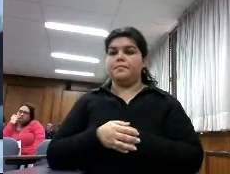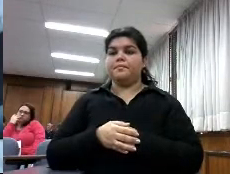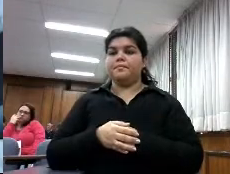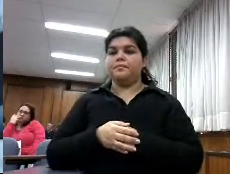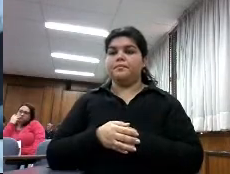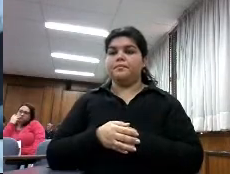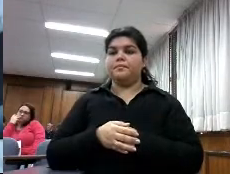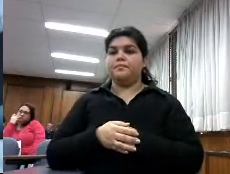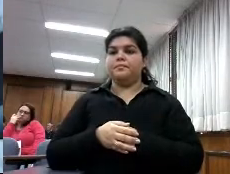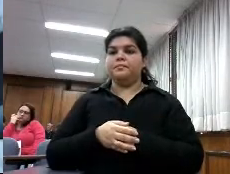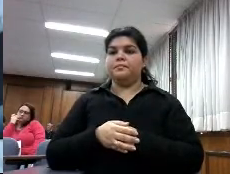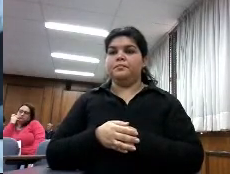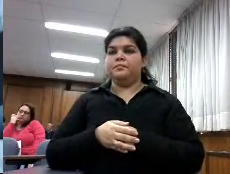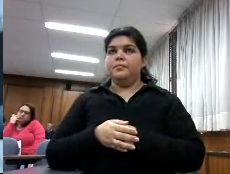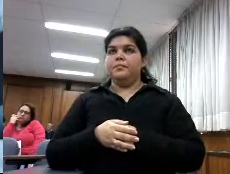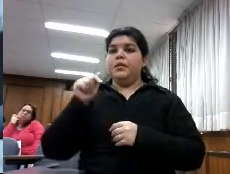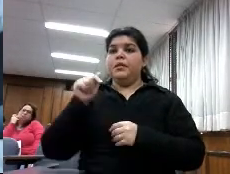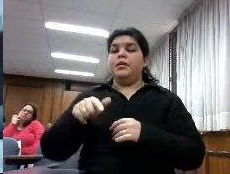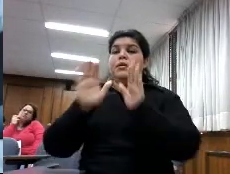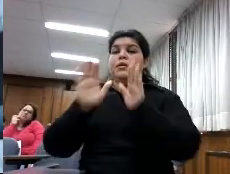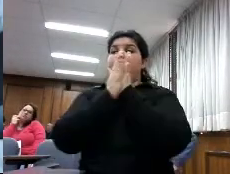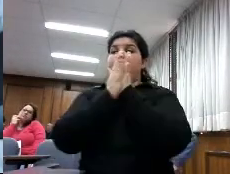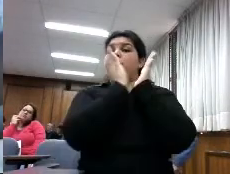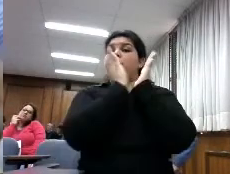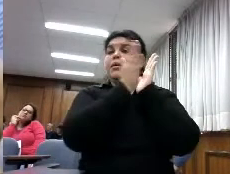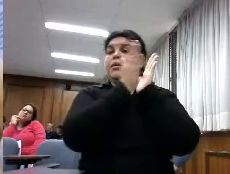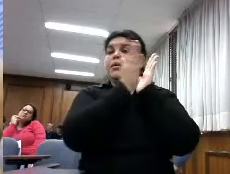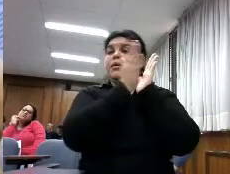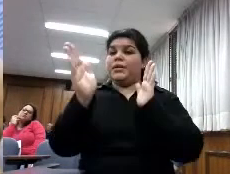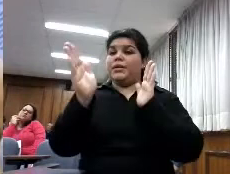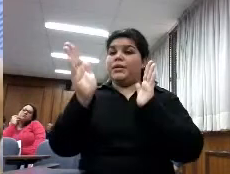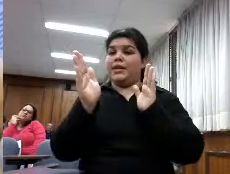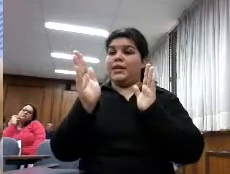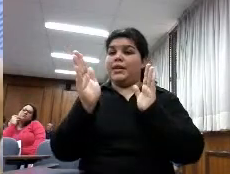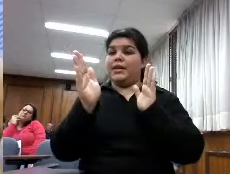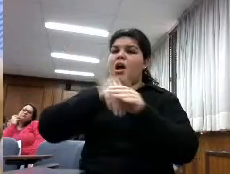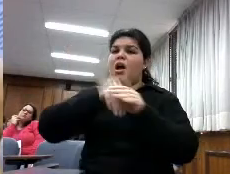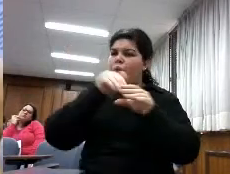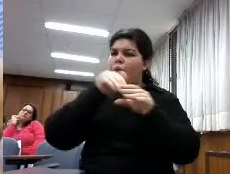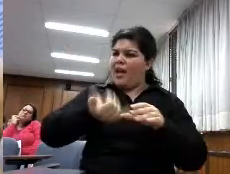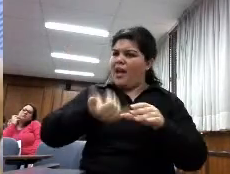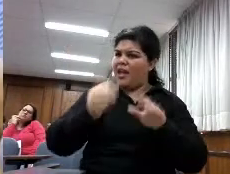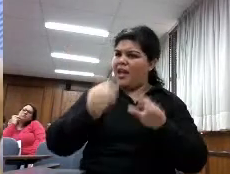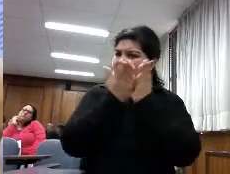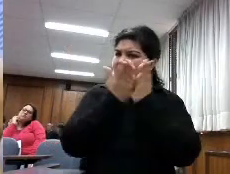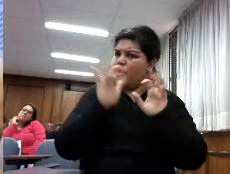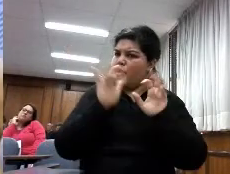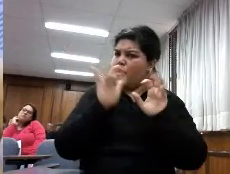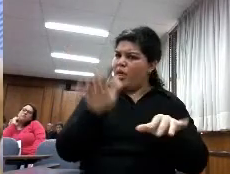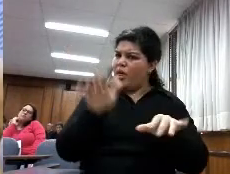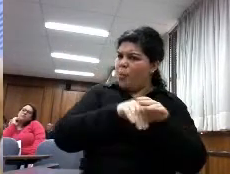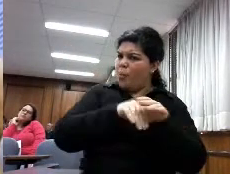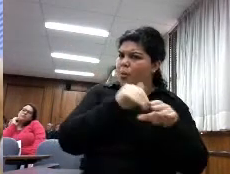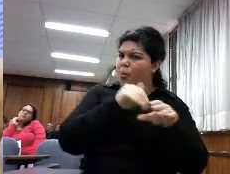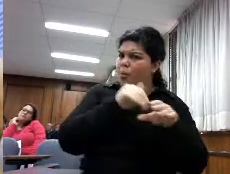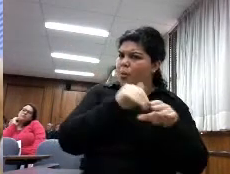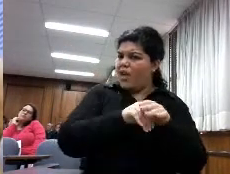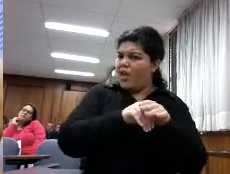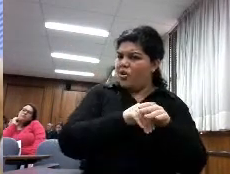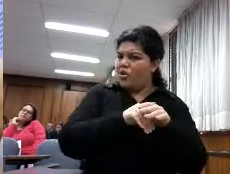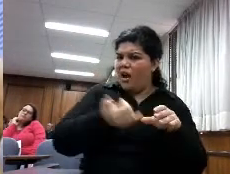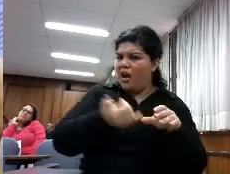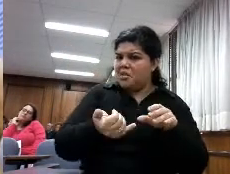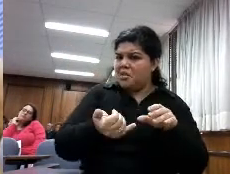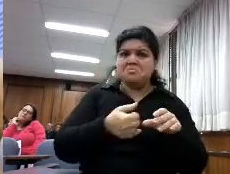¿dispone la biblioteca de libros electrónicos? la mitad de bibliotecas de la región no dispone ni de libros electrónicos ni de contenidos digitales